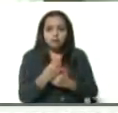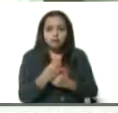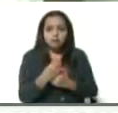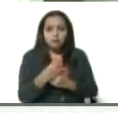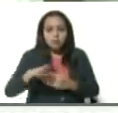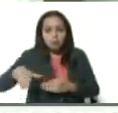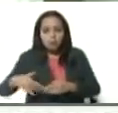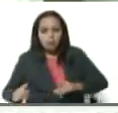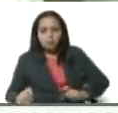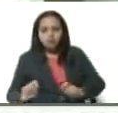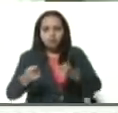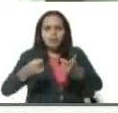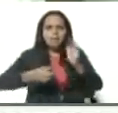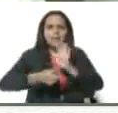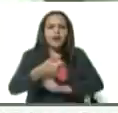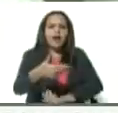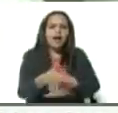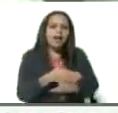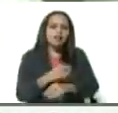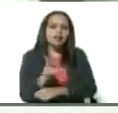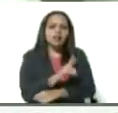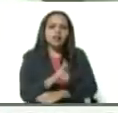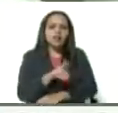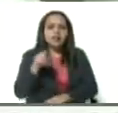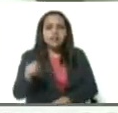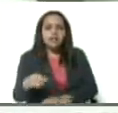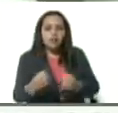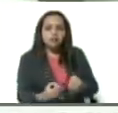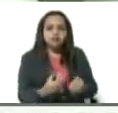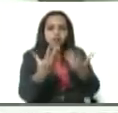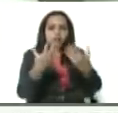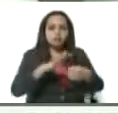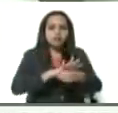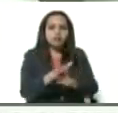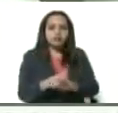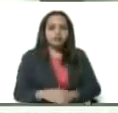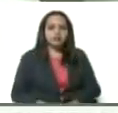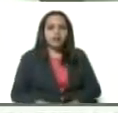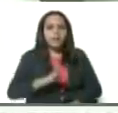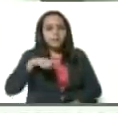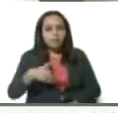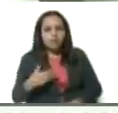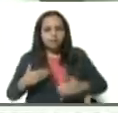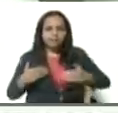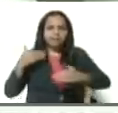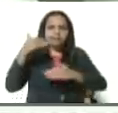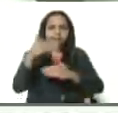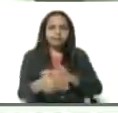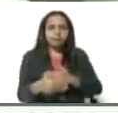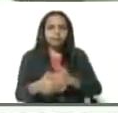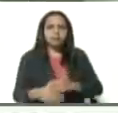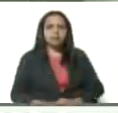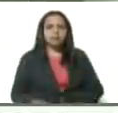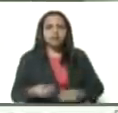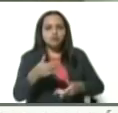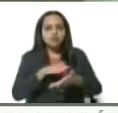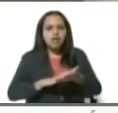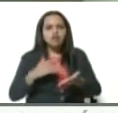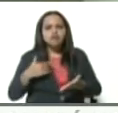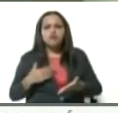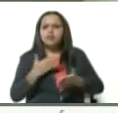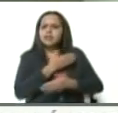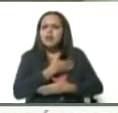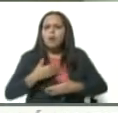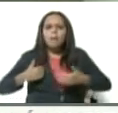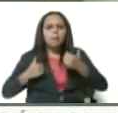salir más temprano que tarde de este brote. Vamos a salir adelante, airosos. Yo le pido el apoyo.